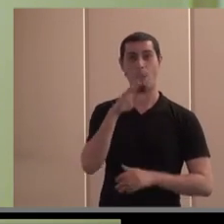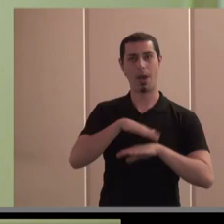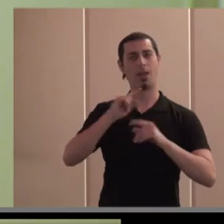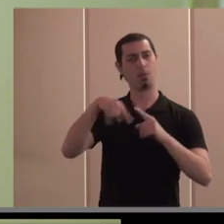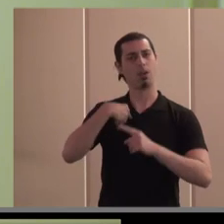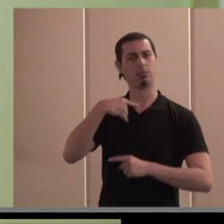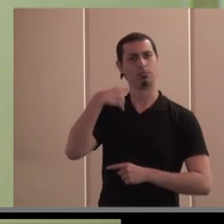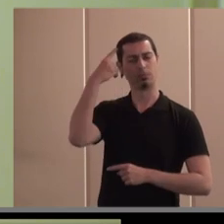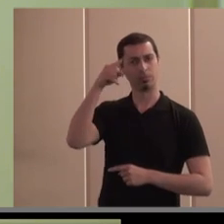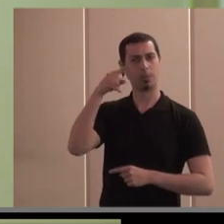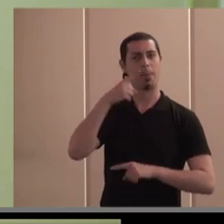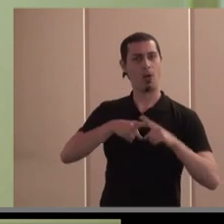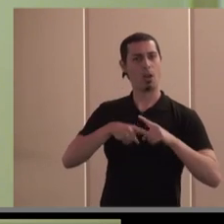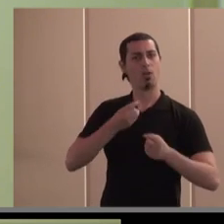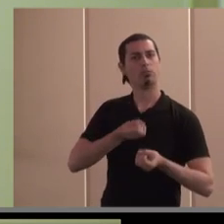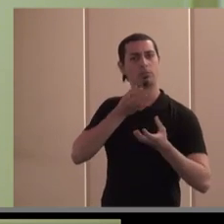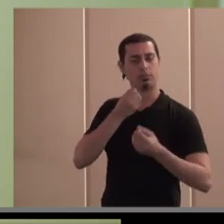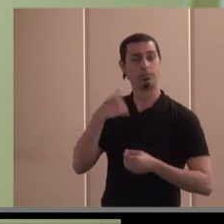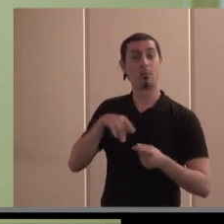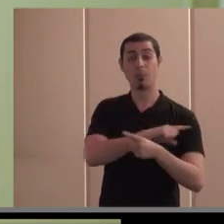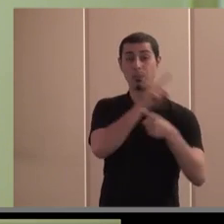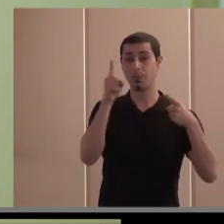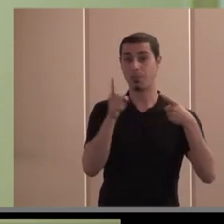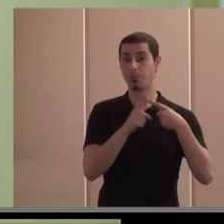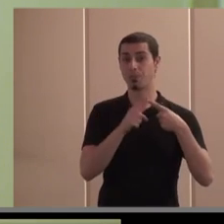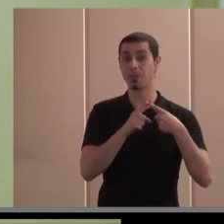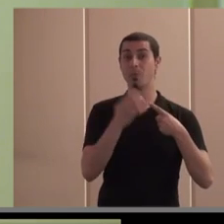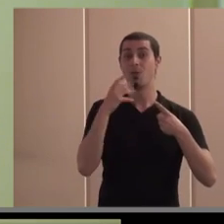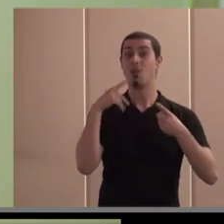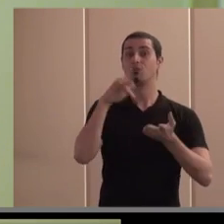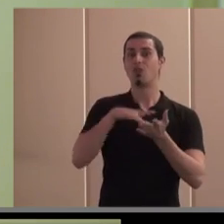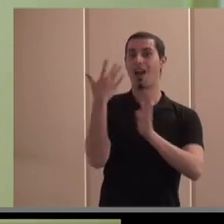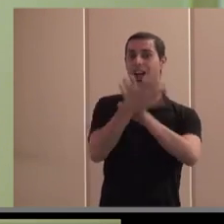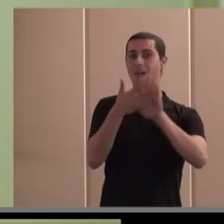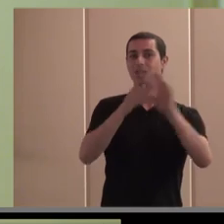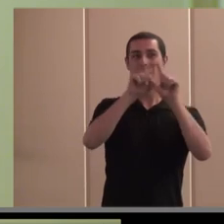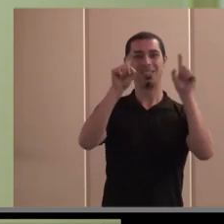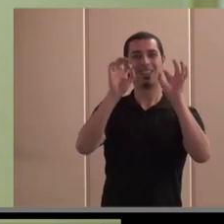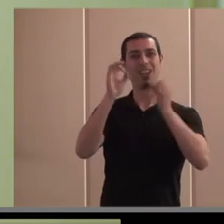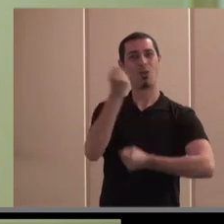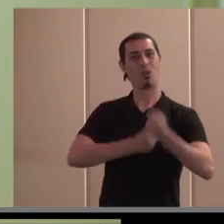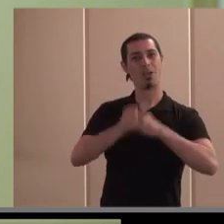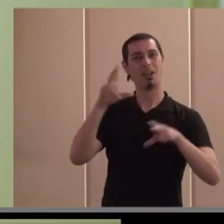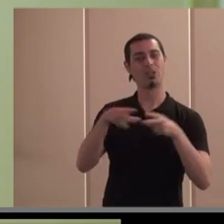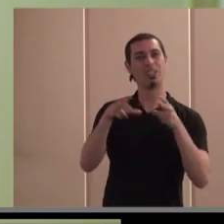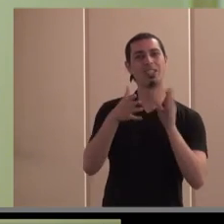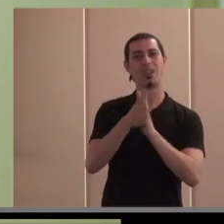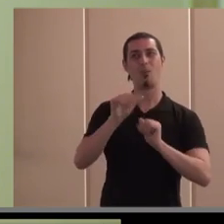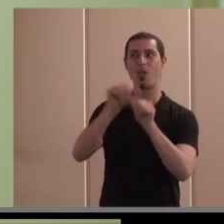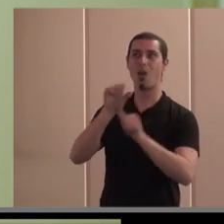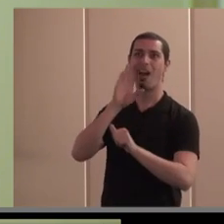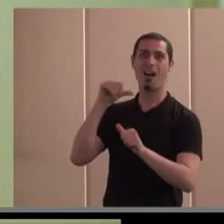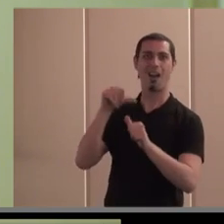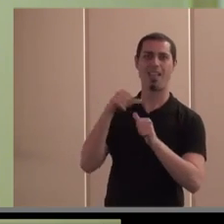intervención durante esta media hora. Uno es que cuando hablamos de empresas de economía social estamos hablando de otro modelo de empresa,